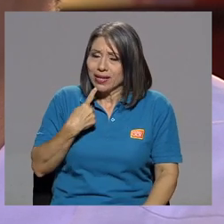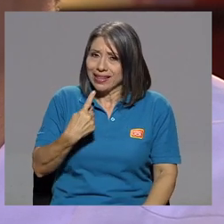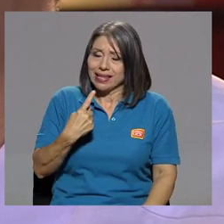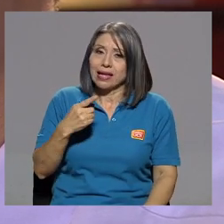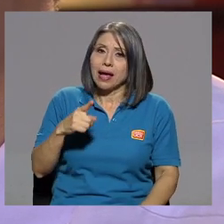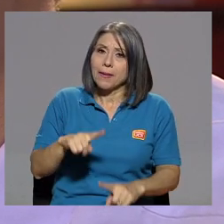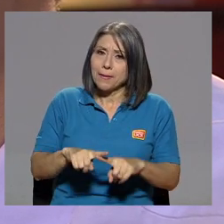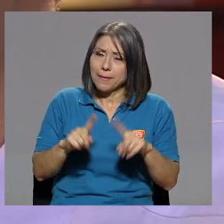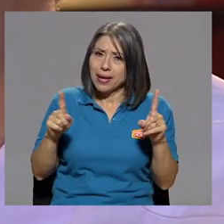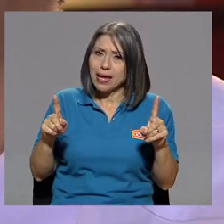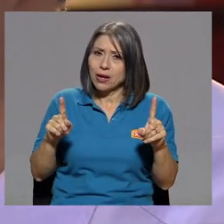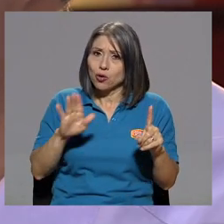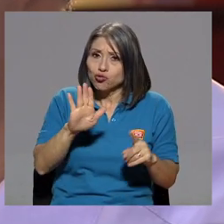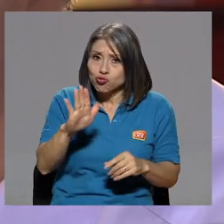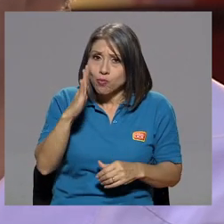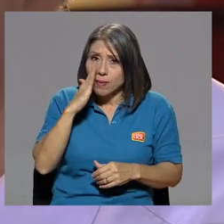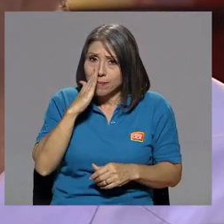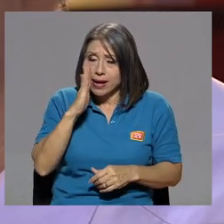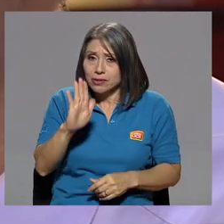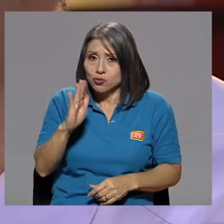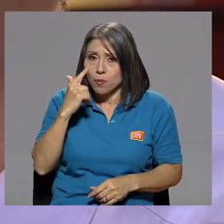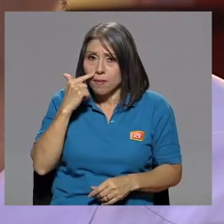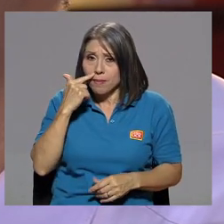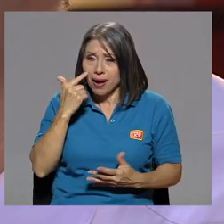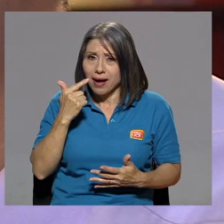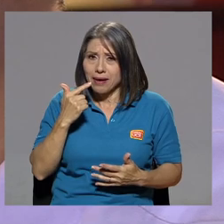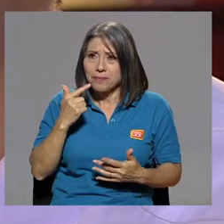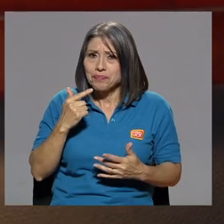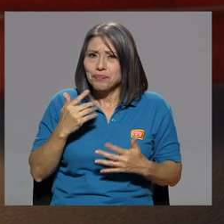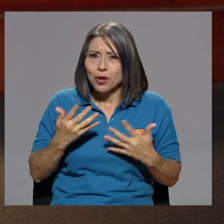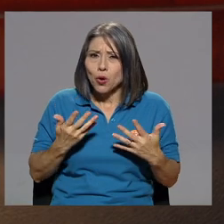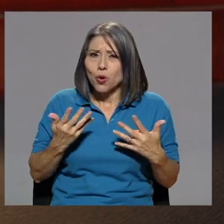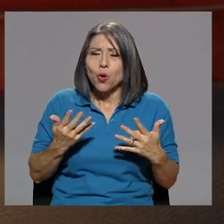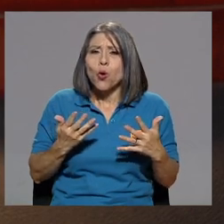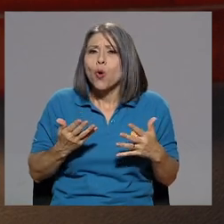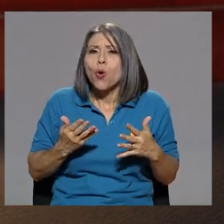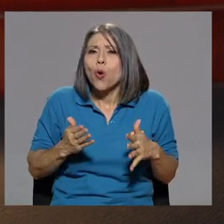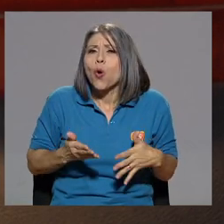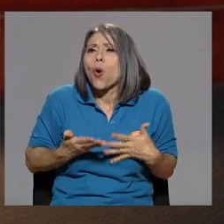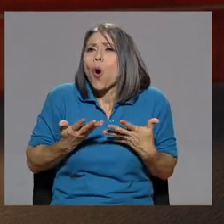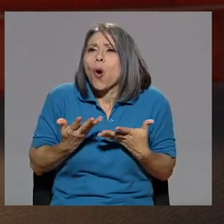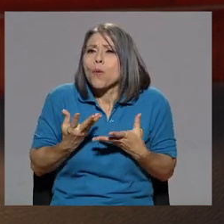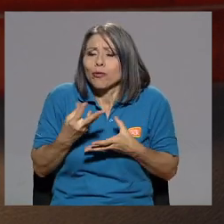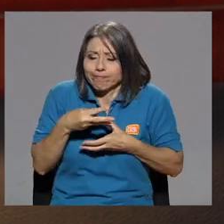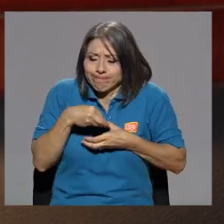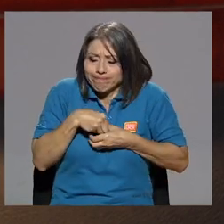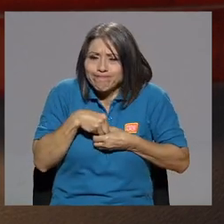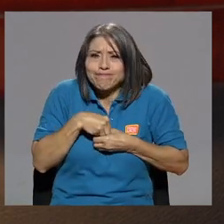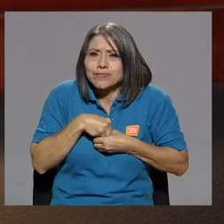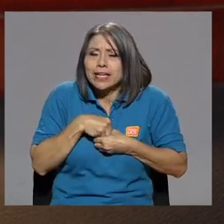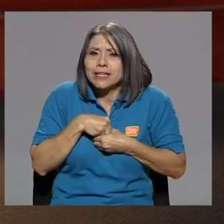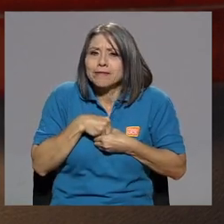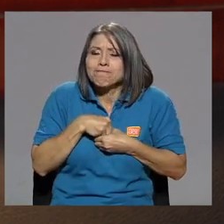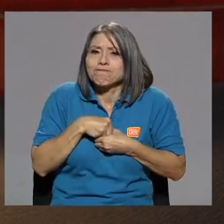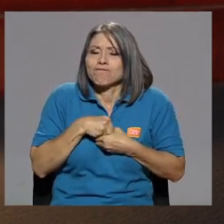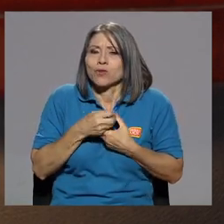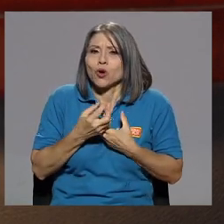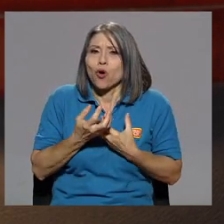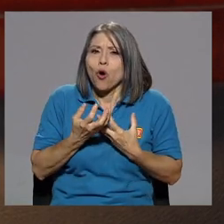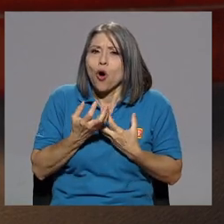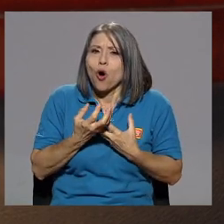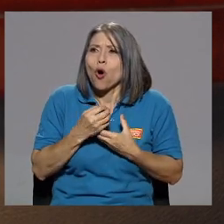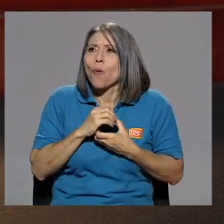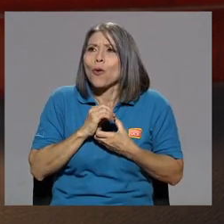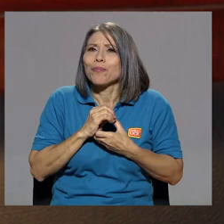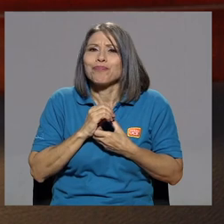diga esto, pero es su mamá y su papá. Entonces, ¿cómo llevarlo adentro y de